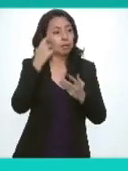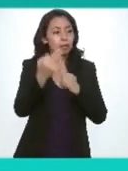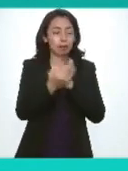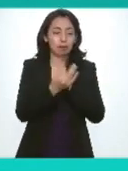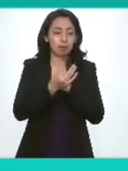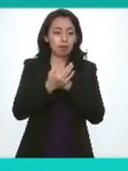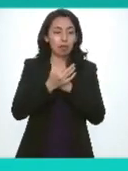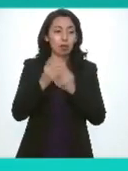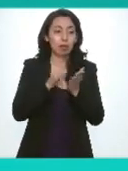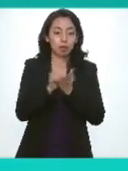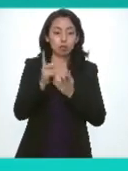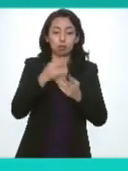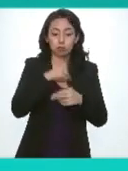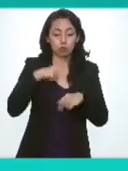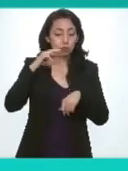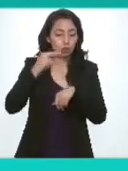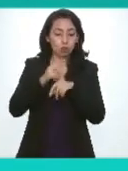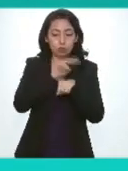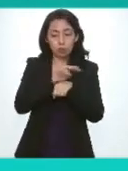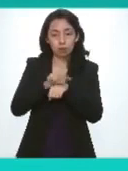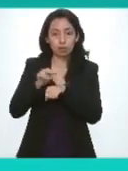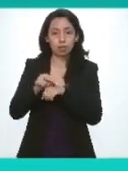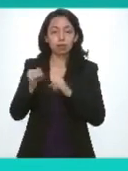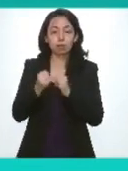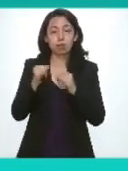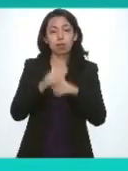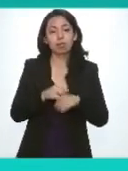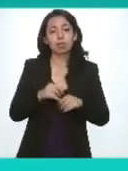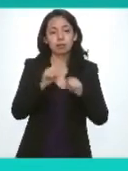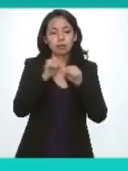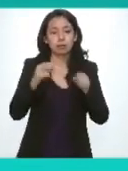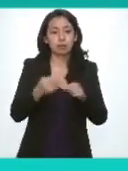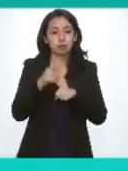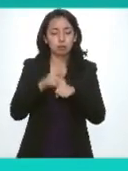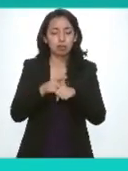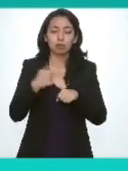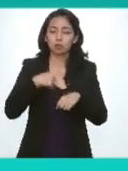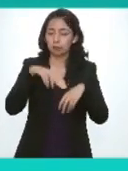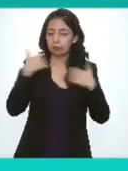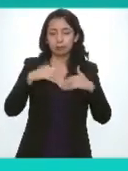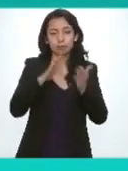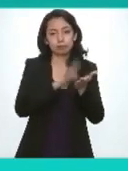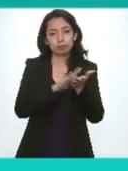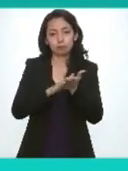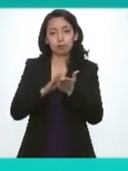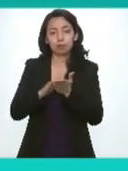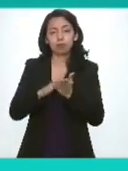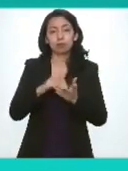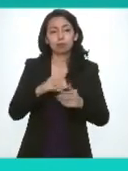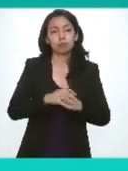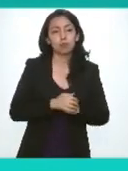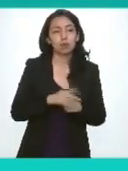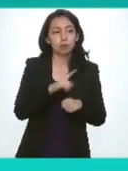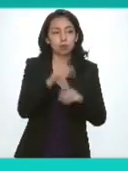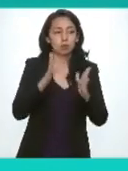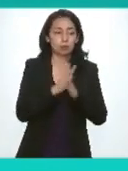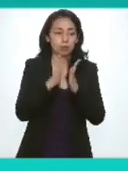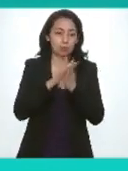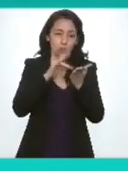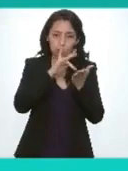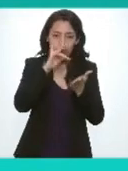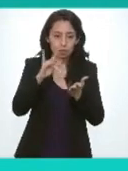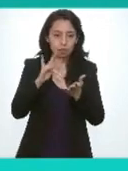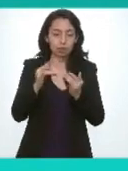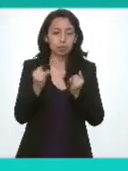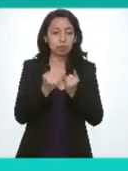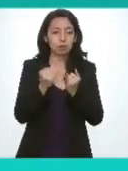que tutelamos y como integrantes del sistema nacional les reitero mi reconocimiento y agradecimiento por su participación